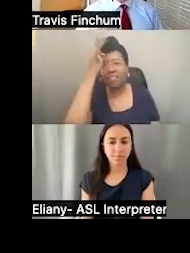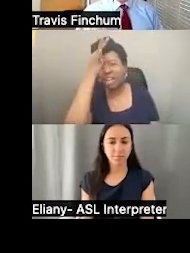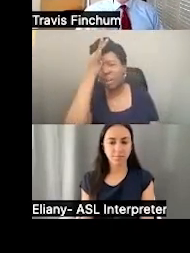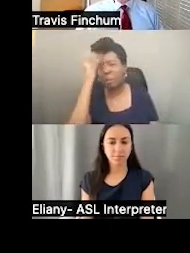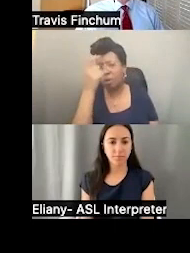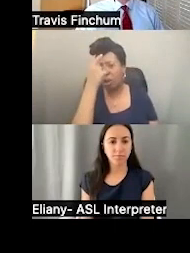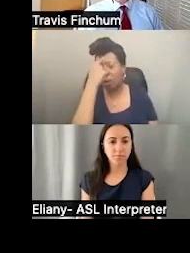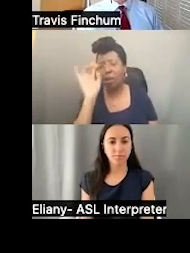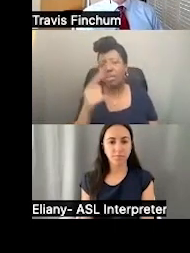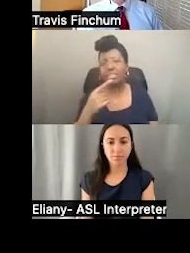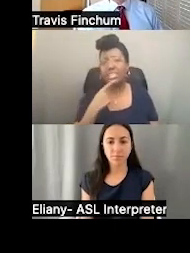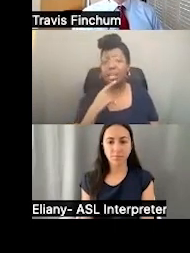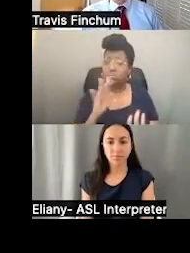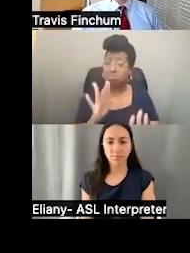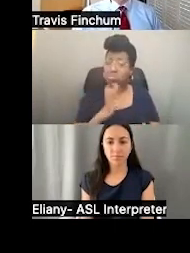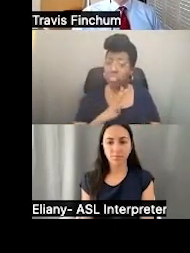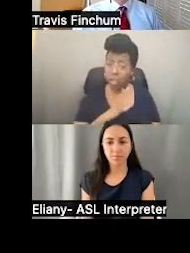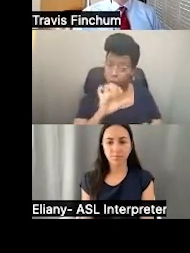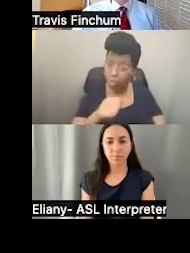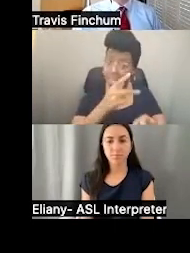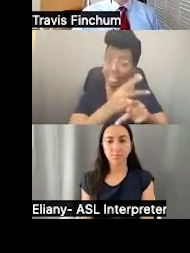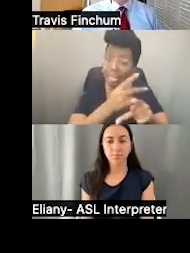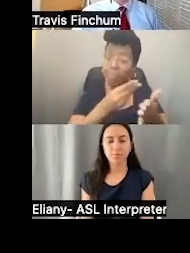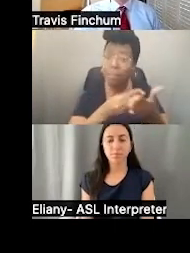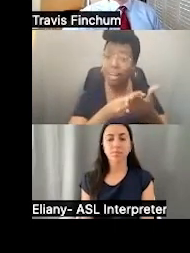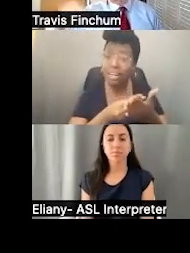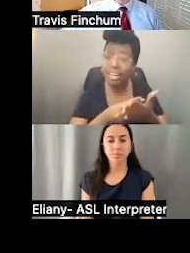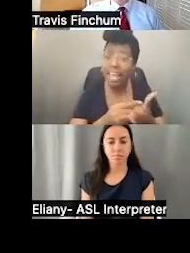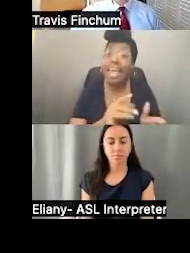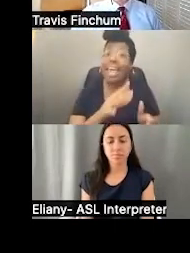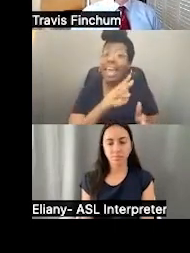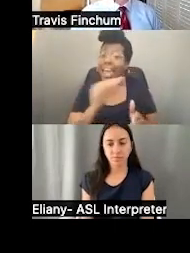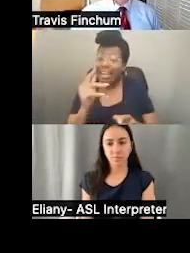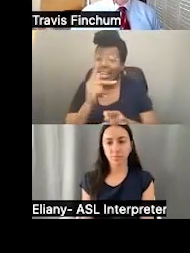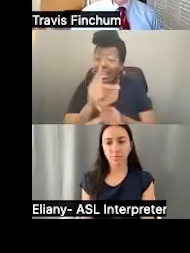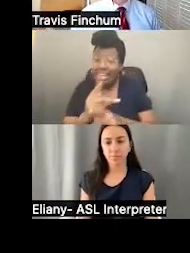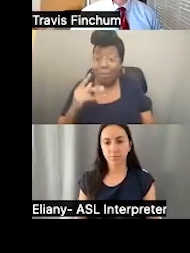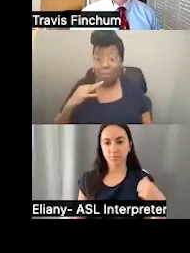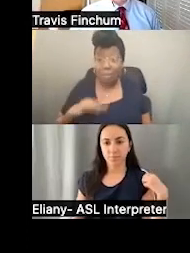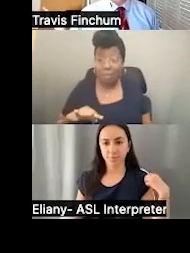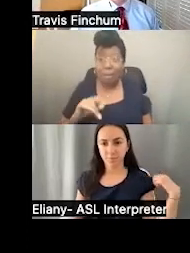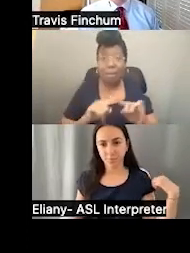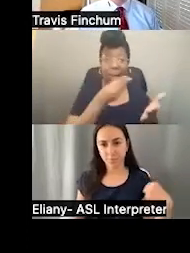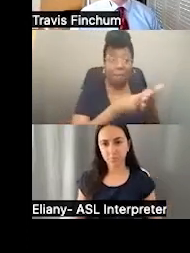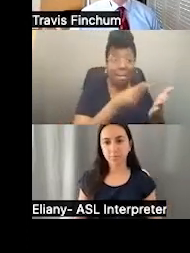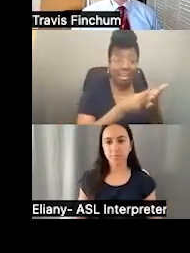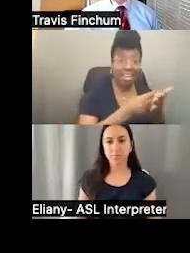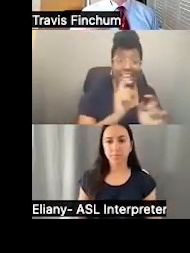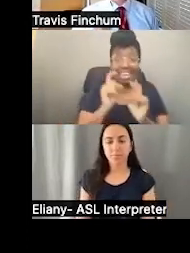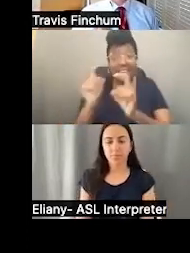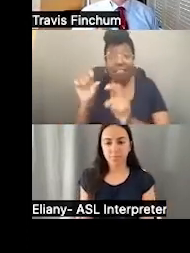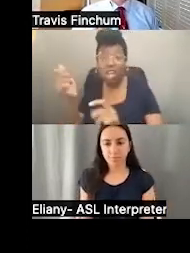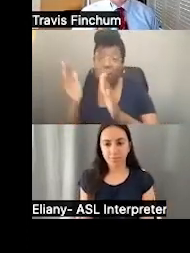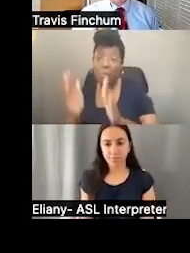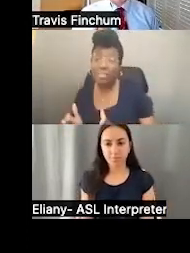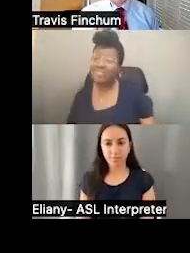El gobierno federal dice, vamos a dejar que tú te quedes con el dinero y tú te puedes quedar con los beneficios, pero no le puedes dar el dinero a otra persona.